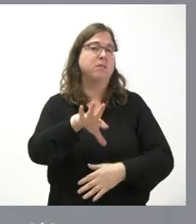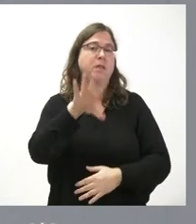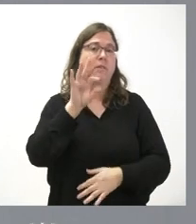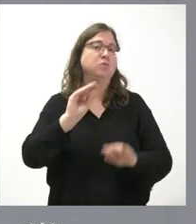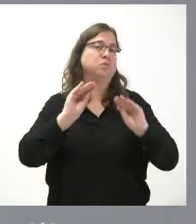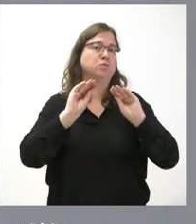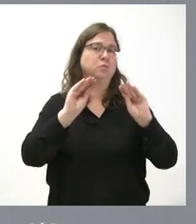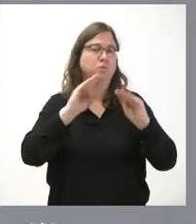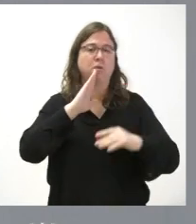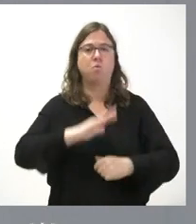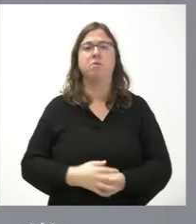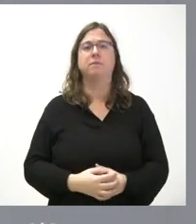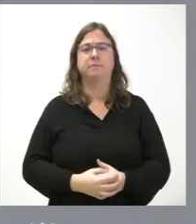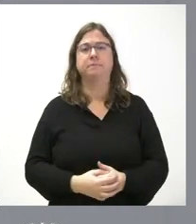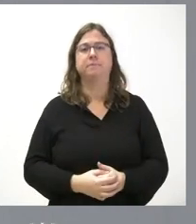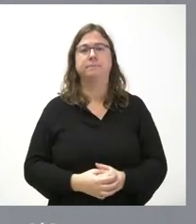que sean más adecuadas y oportunas